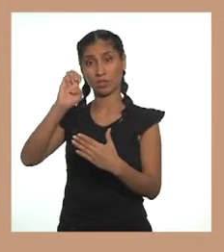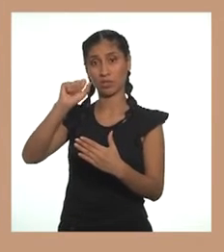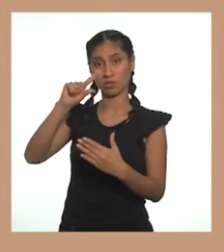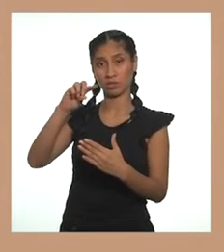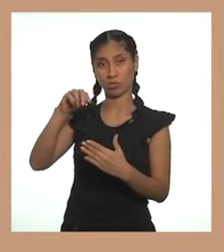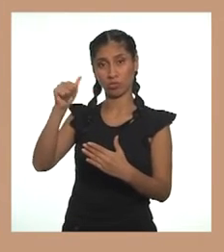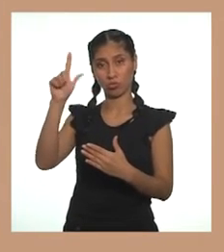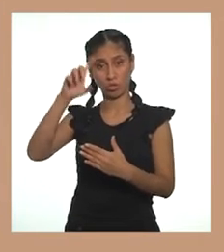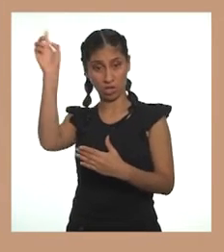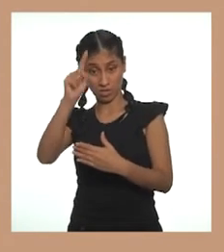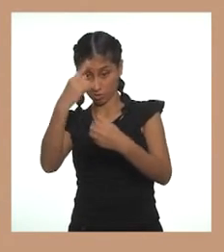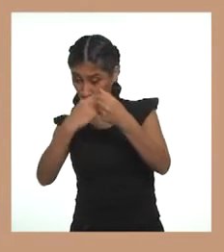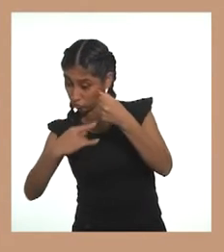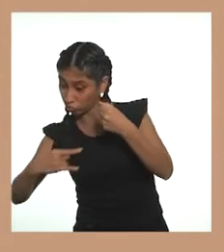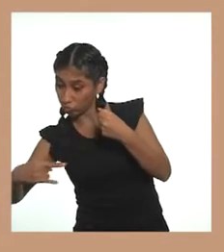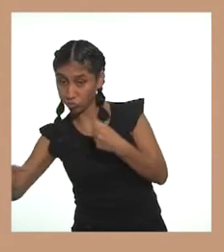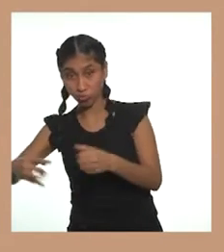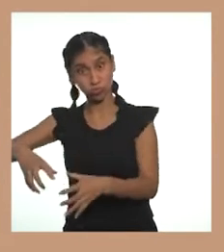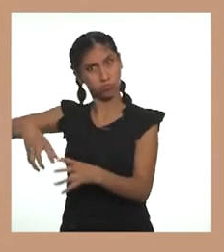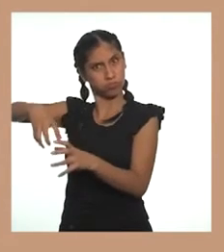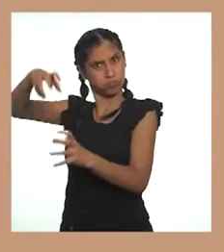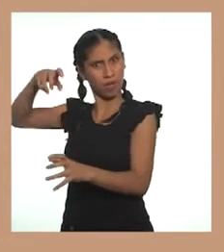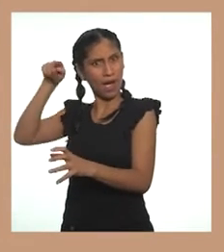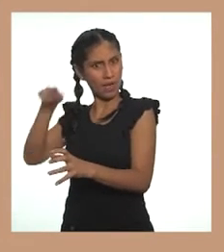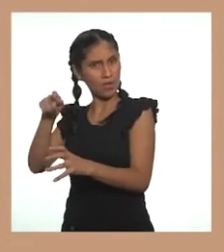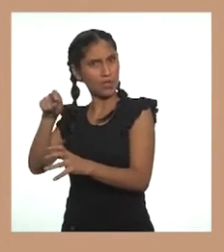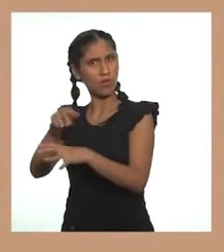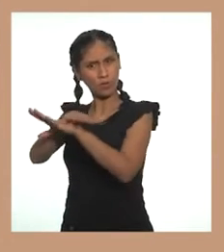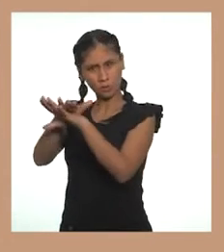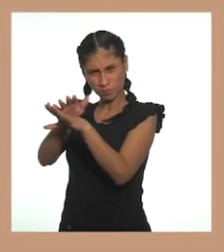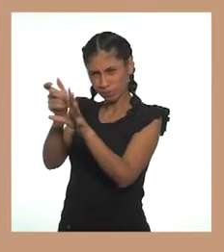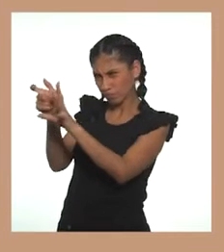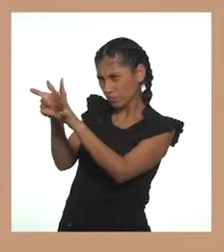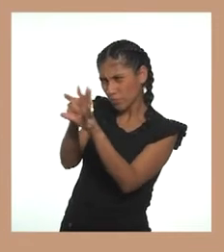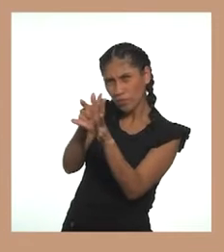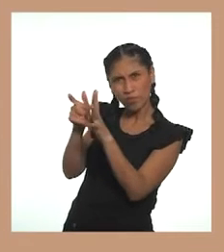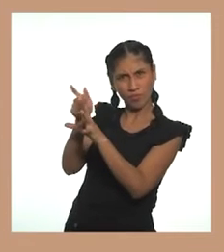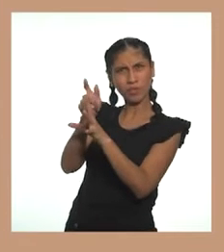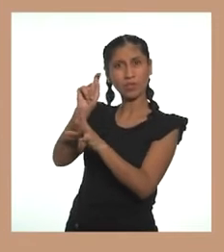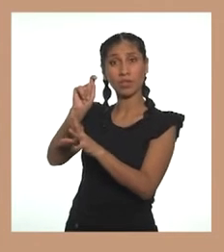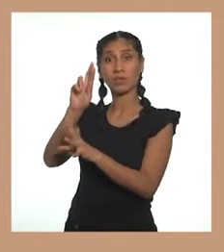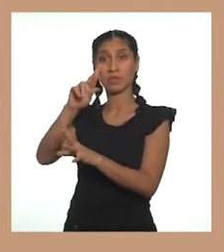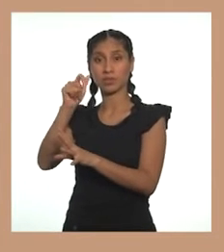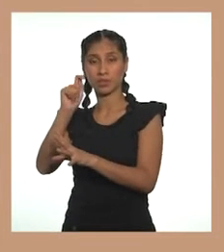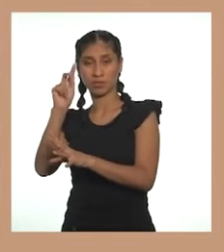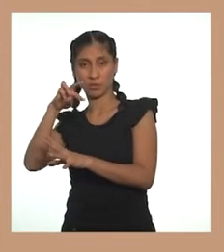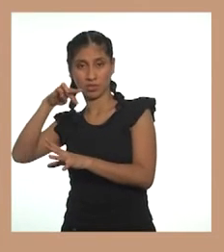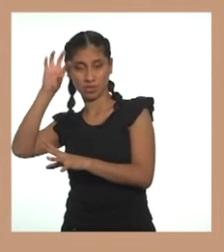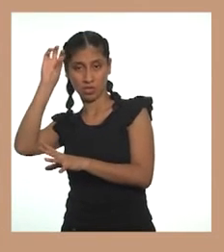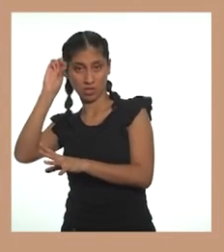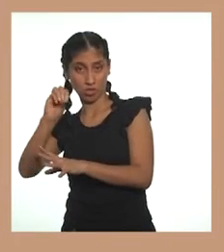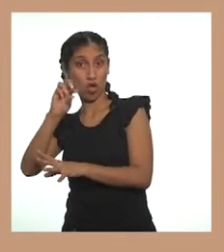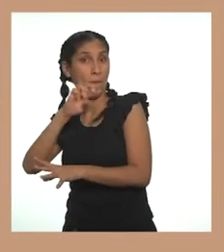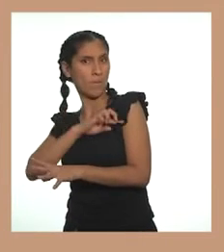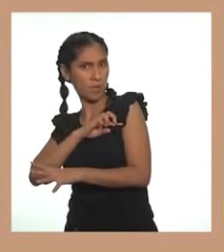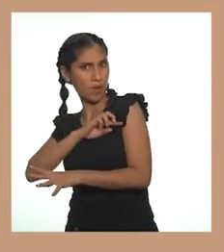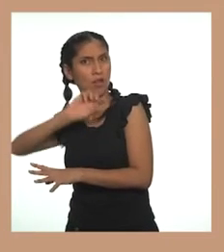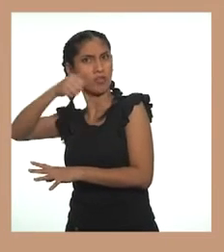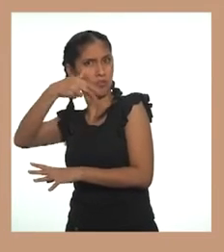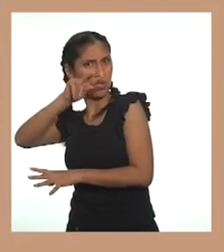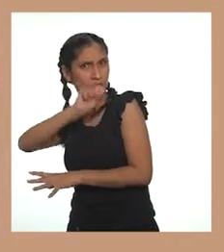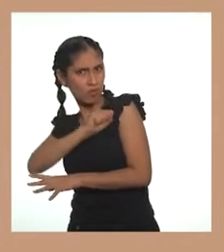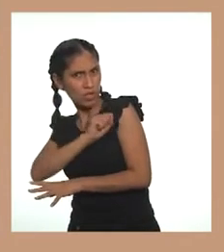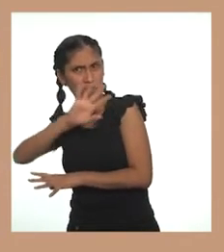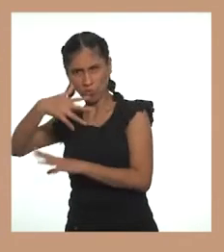pasarán por diferentes procesos de tratamiento, como tratamiento primario, secundario y de requerirse pasarán por un